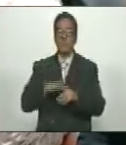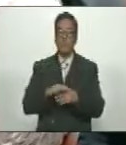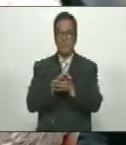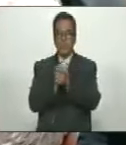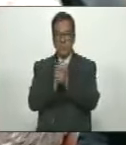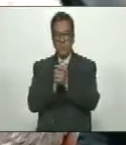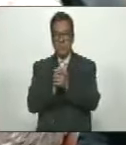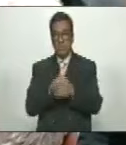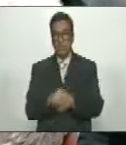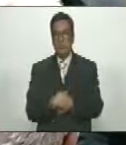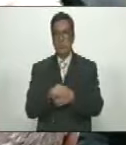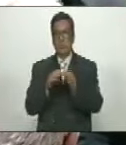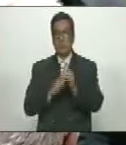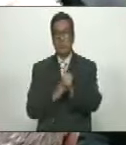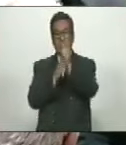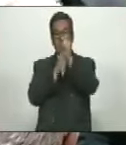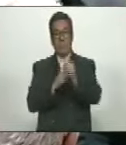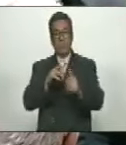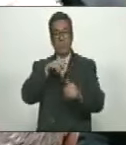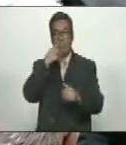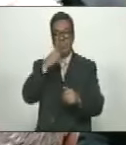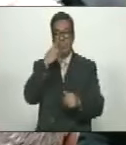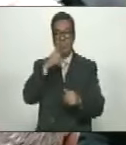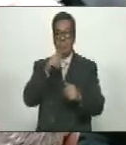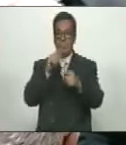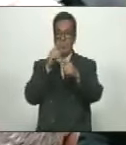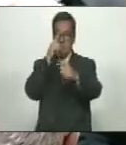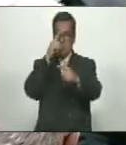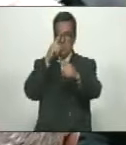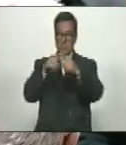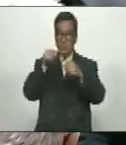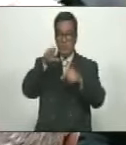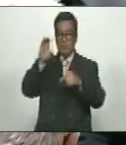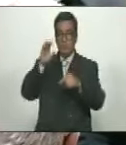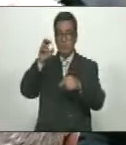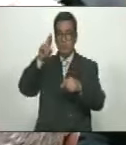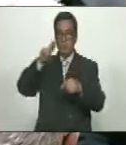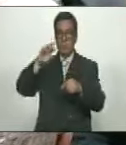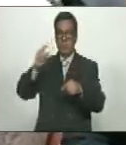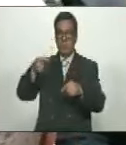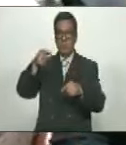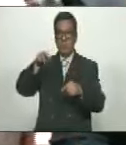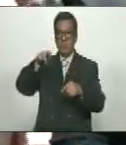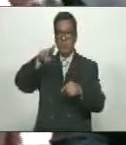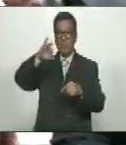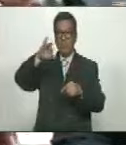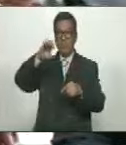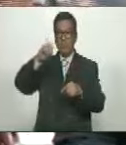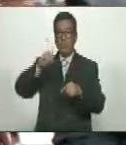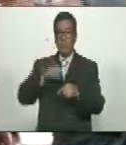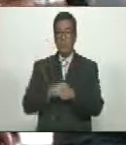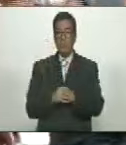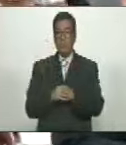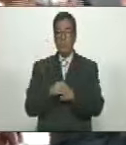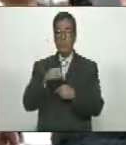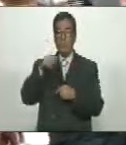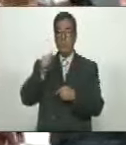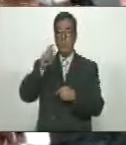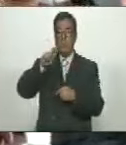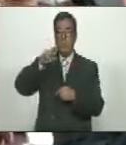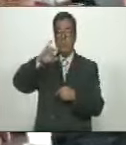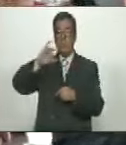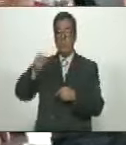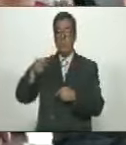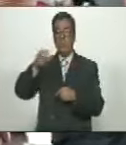compañero líder político y referente político de este país, Arjimiro Gabaldón. Arjimiro Gabaldón,